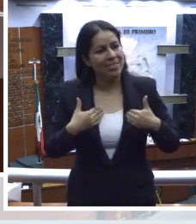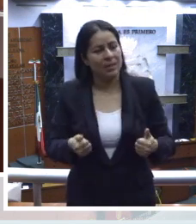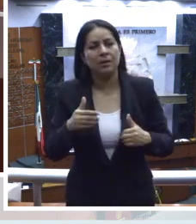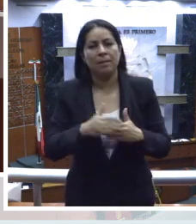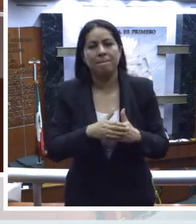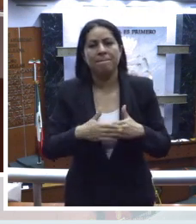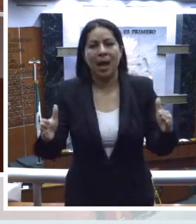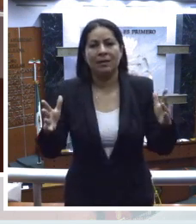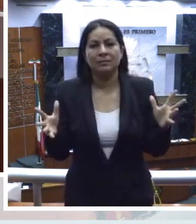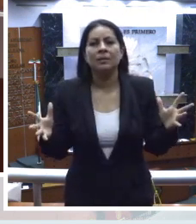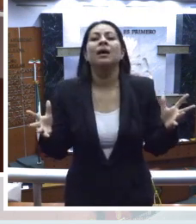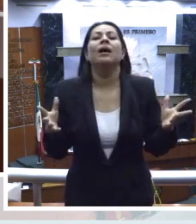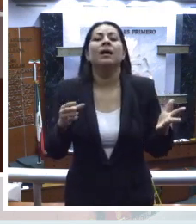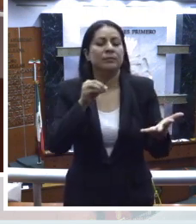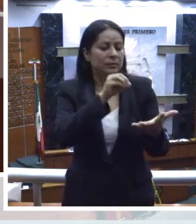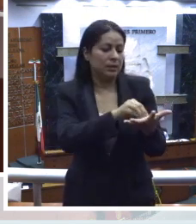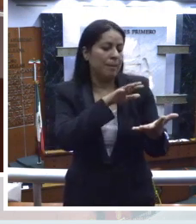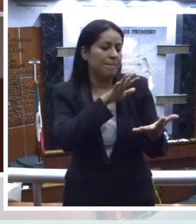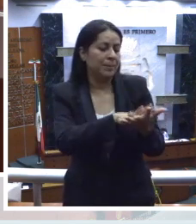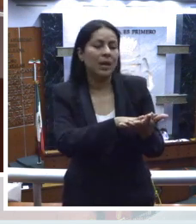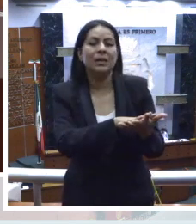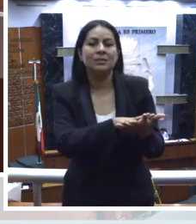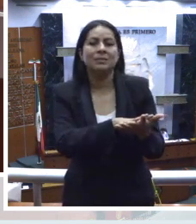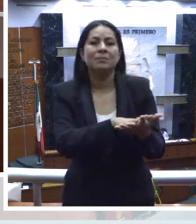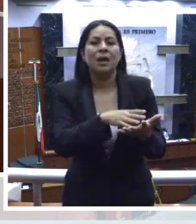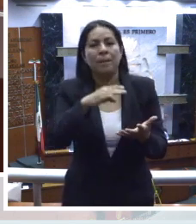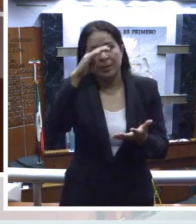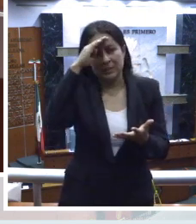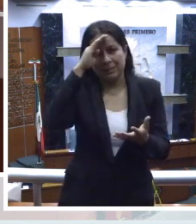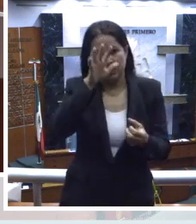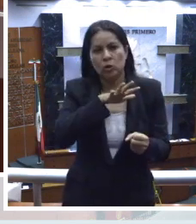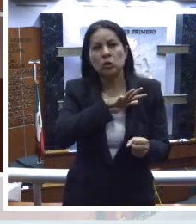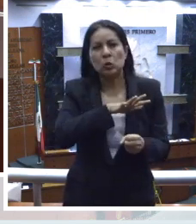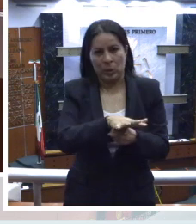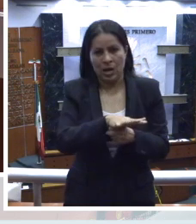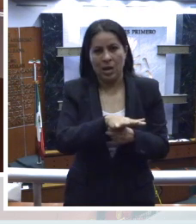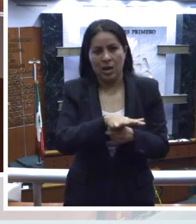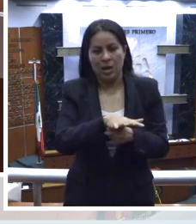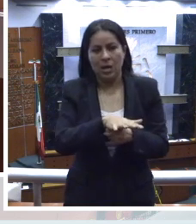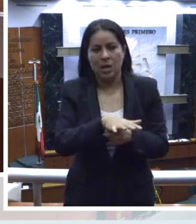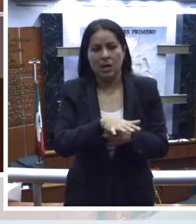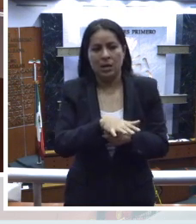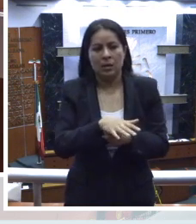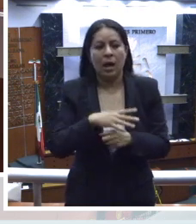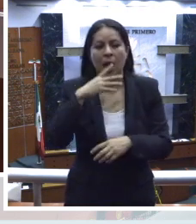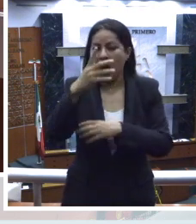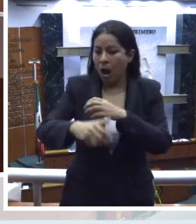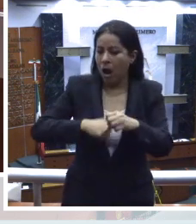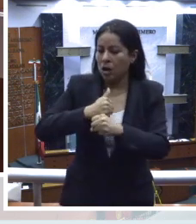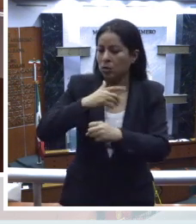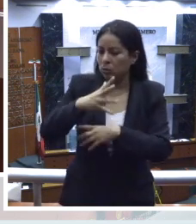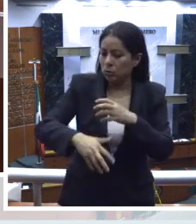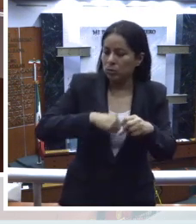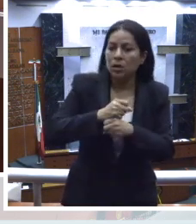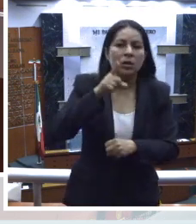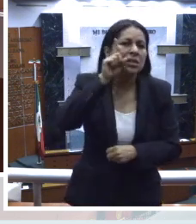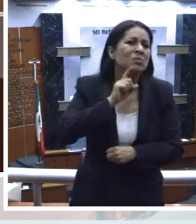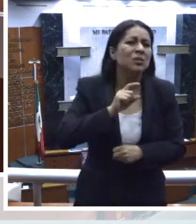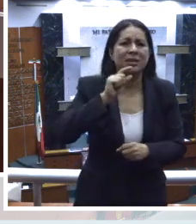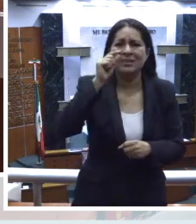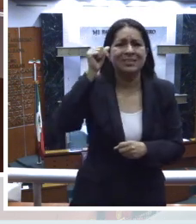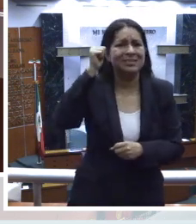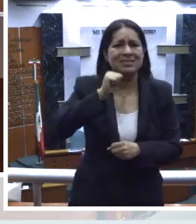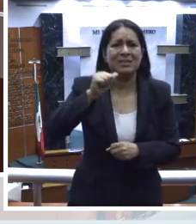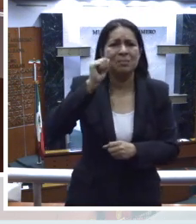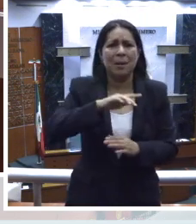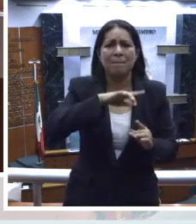de la iniciativa, se plasma las siguientes consideraciones. Durante siglos, las mujeres fueron anuladas de